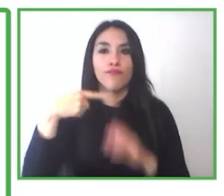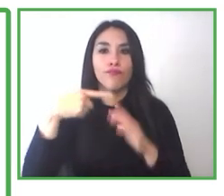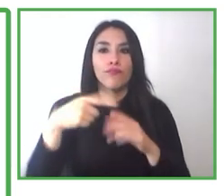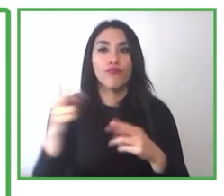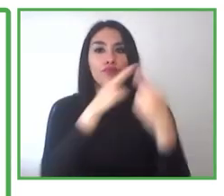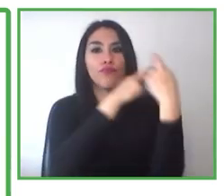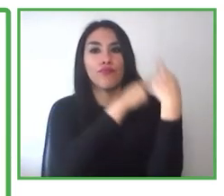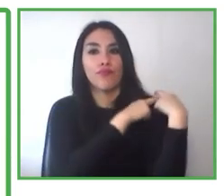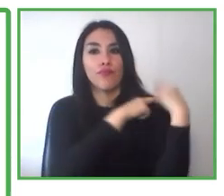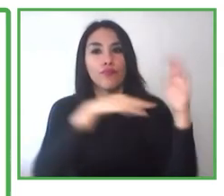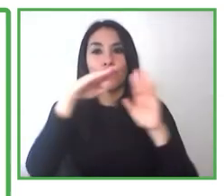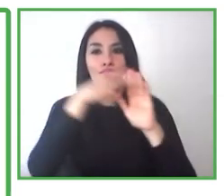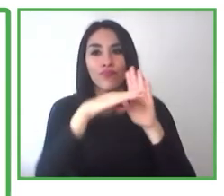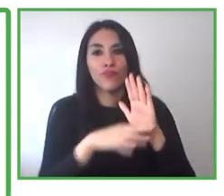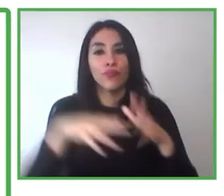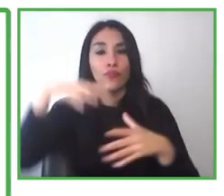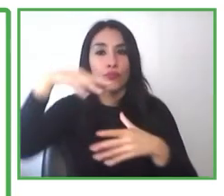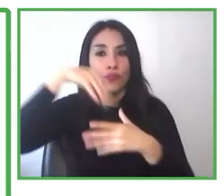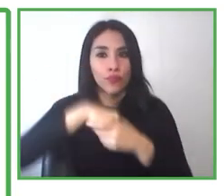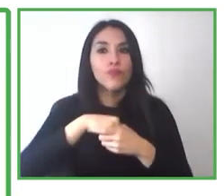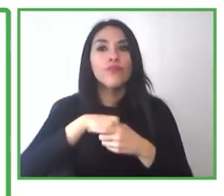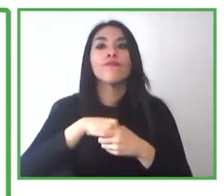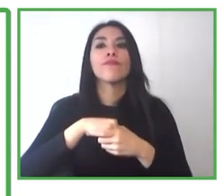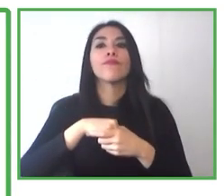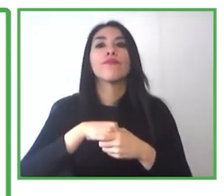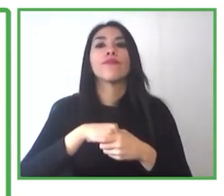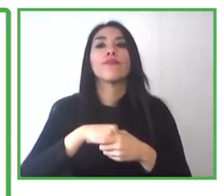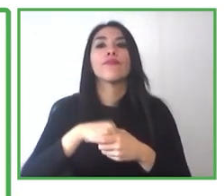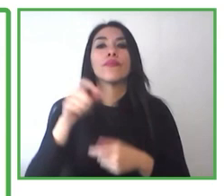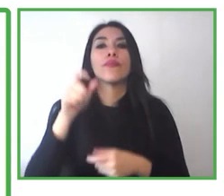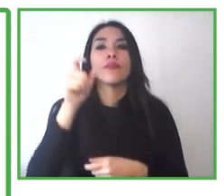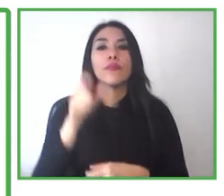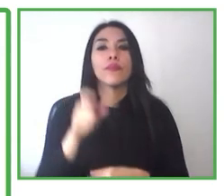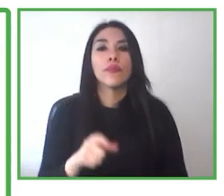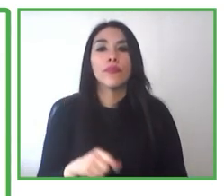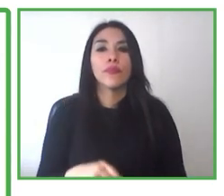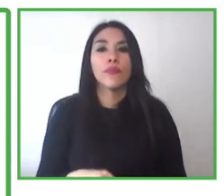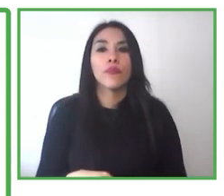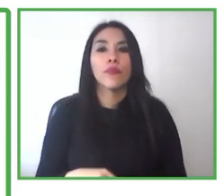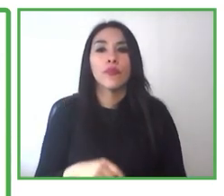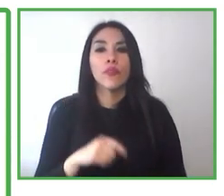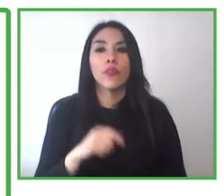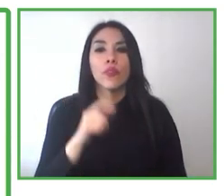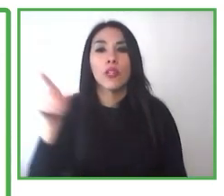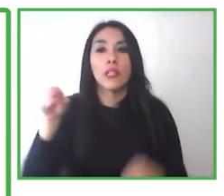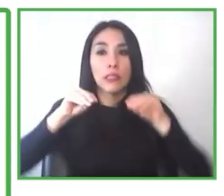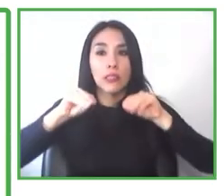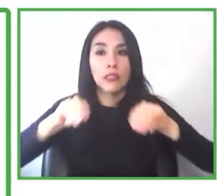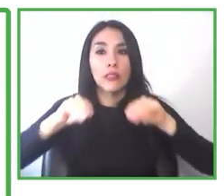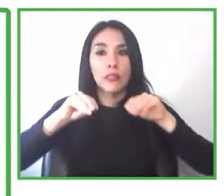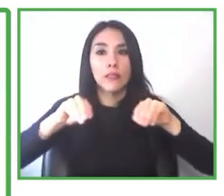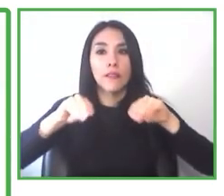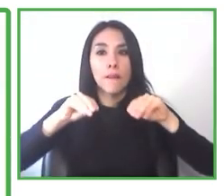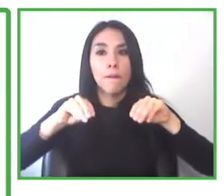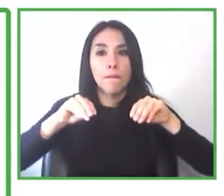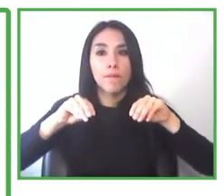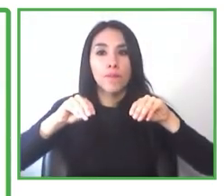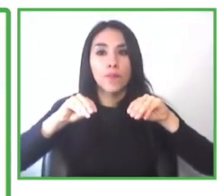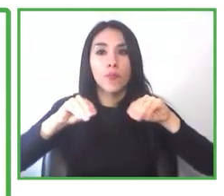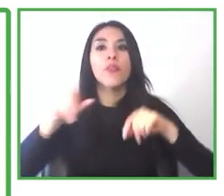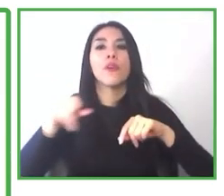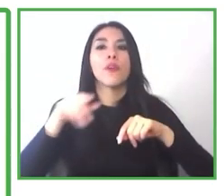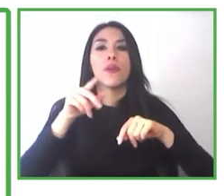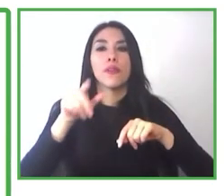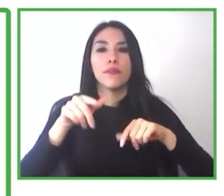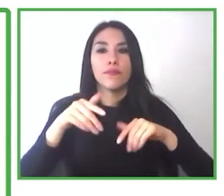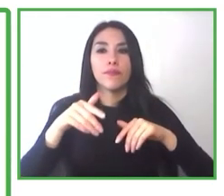especialista en temáticas de inclusión laboral, con foco en personas en situación de discapacidad, personas mayores y grupos de diversidad.